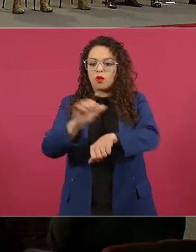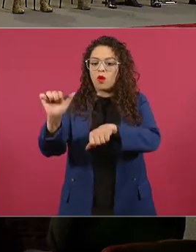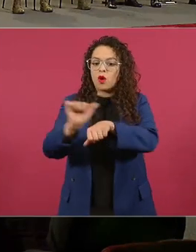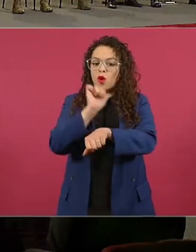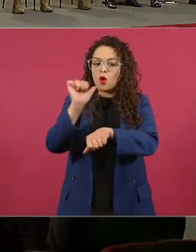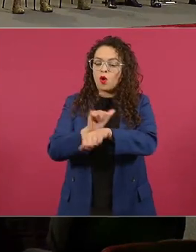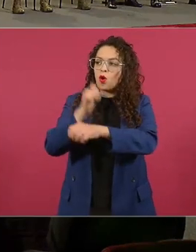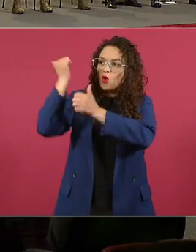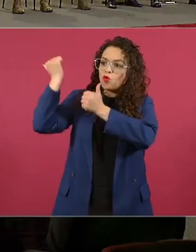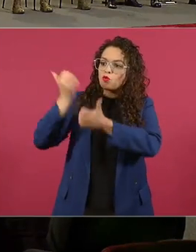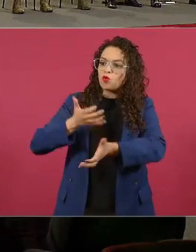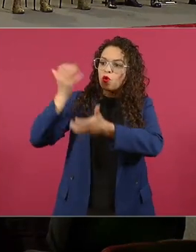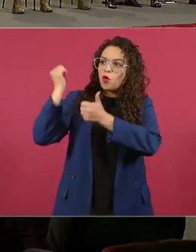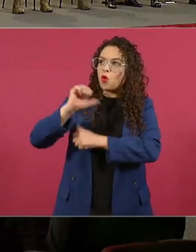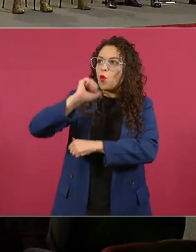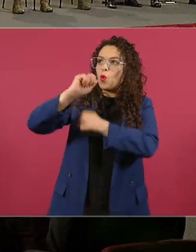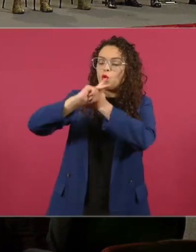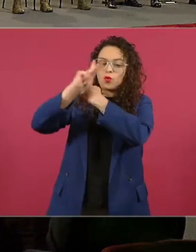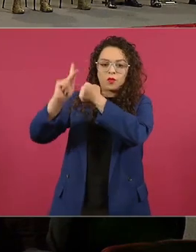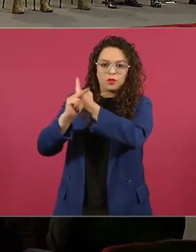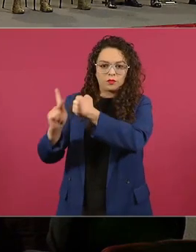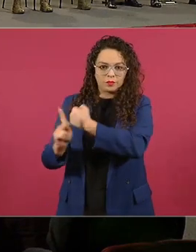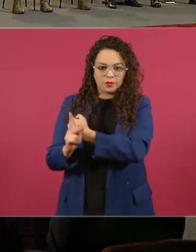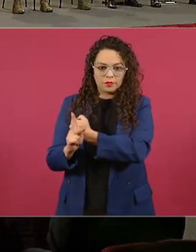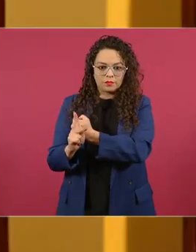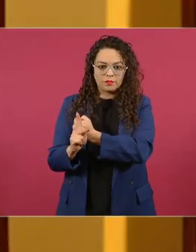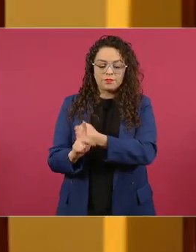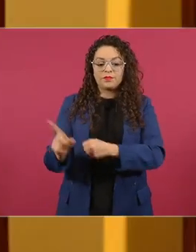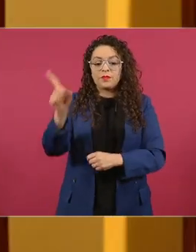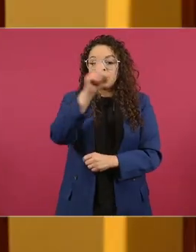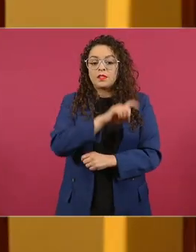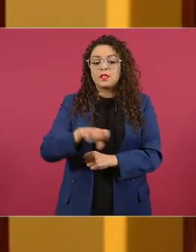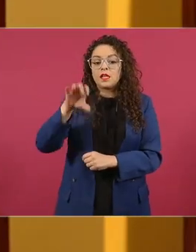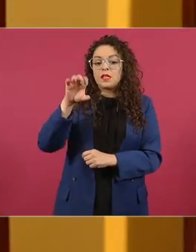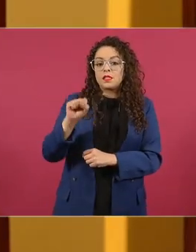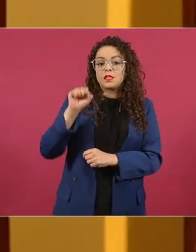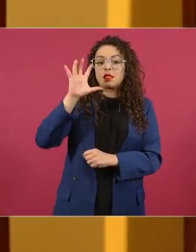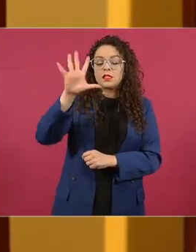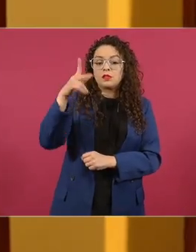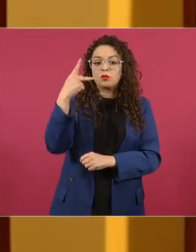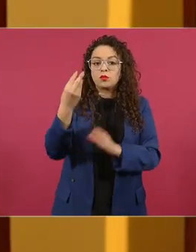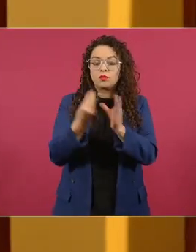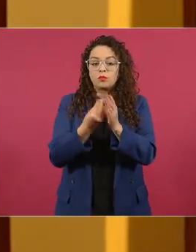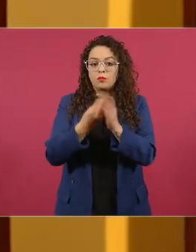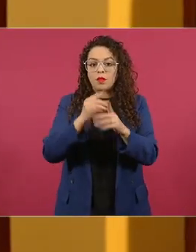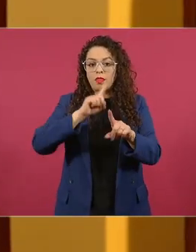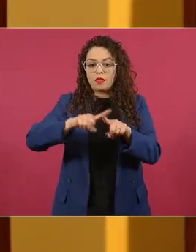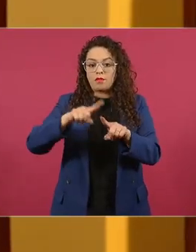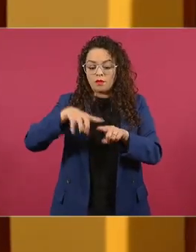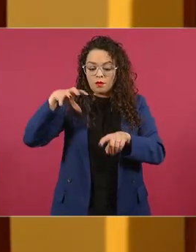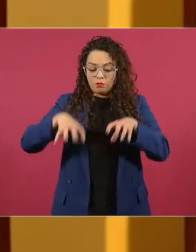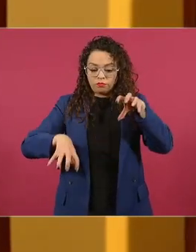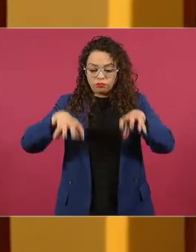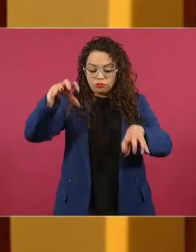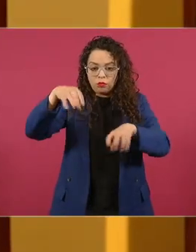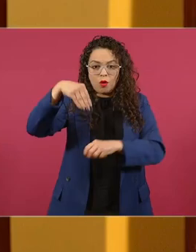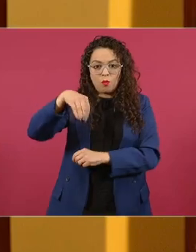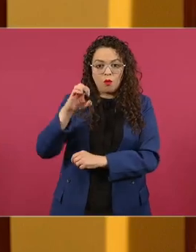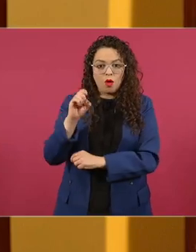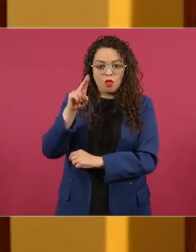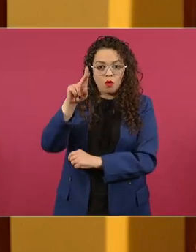que están en 165 módulos instalados en 16